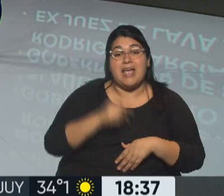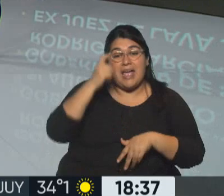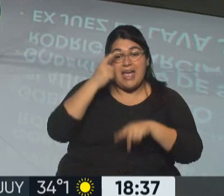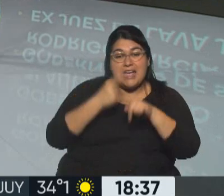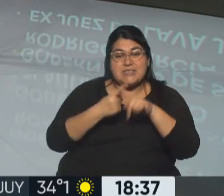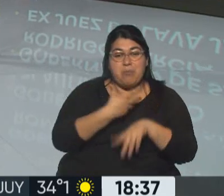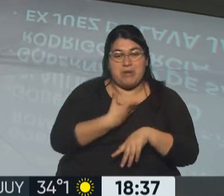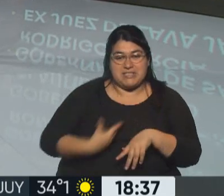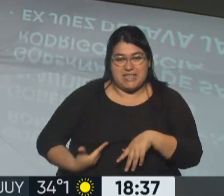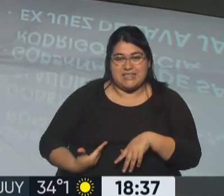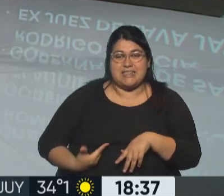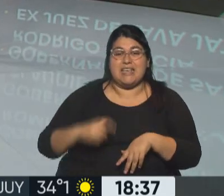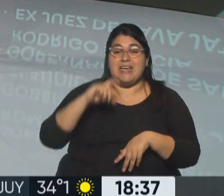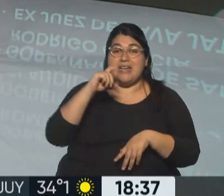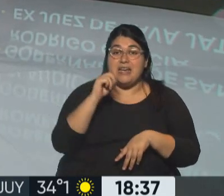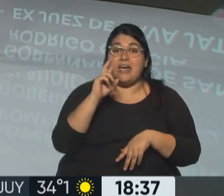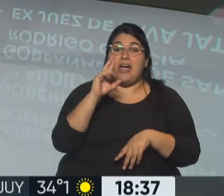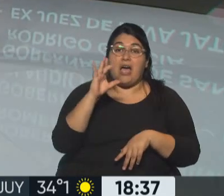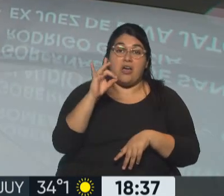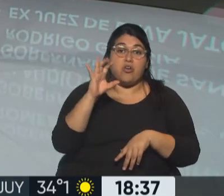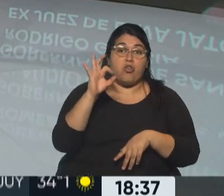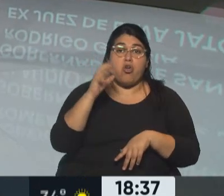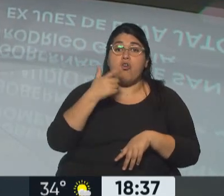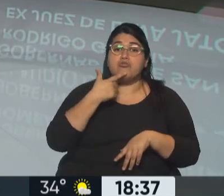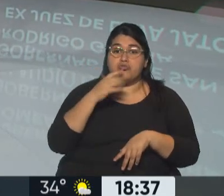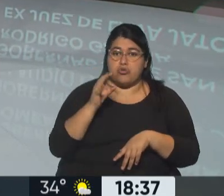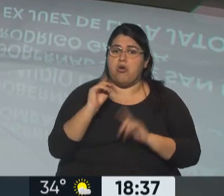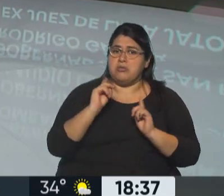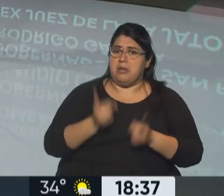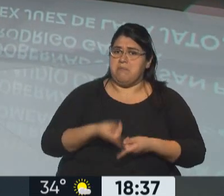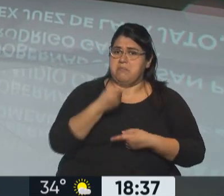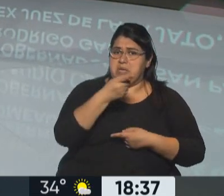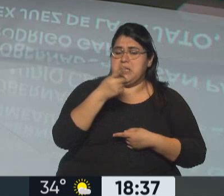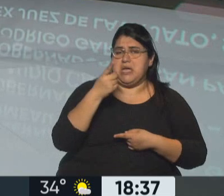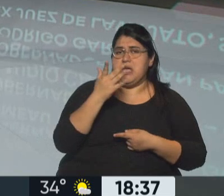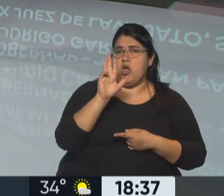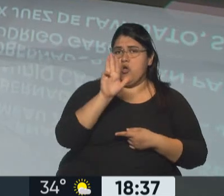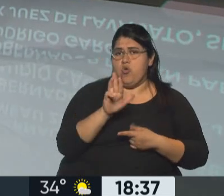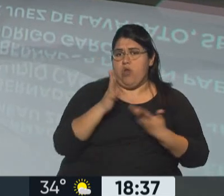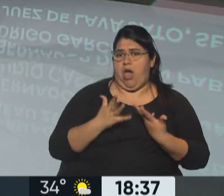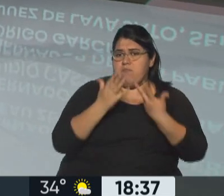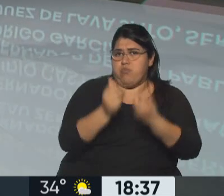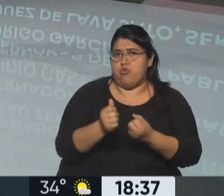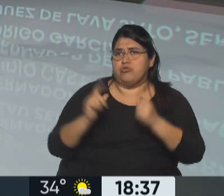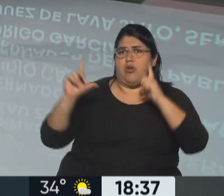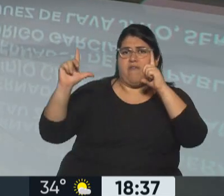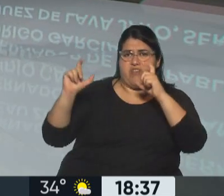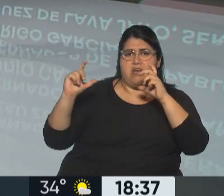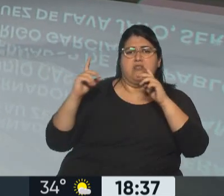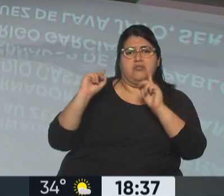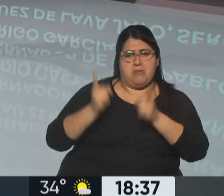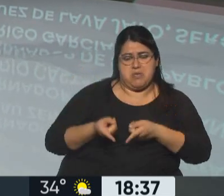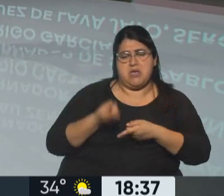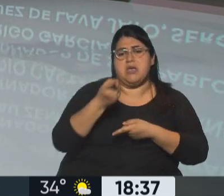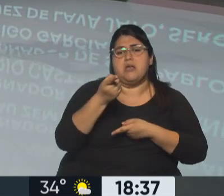Cardoso, que también salió a apoyarlo a Lula da Silva, incluso acompañándolo con alguna foto, dando a entender que tanto Lula